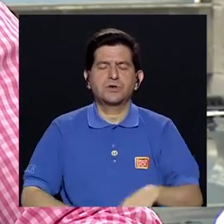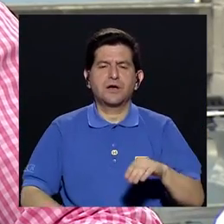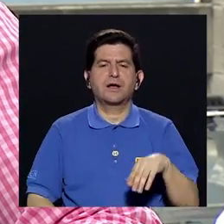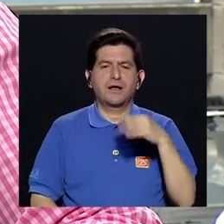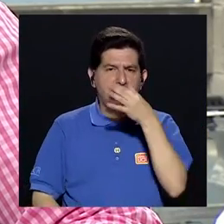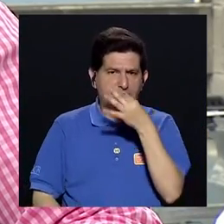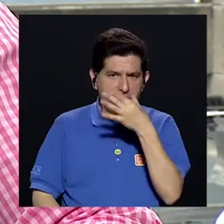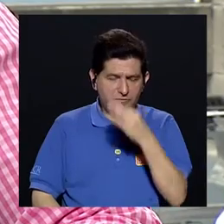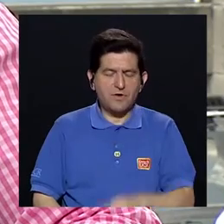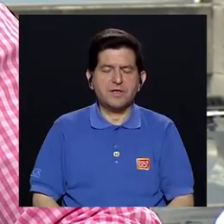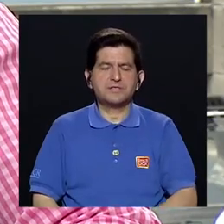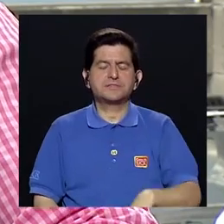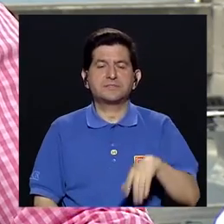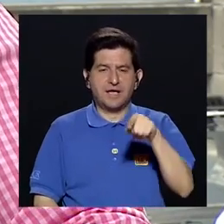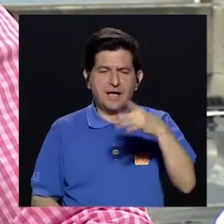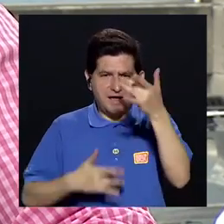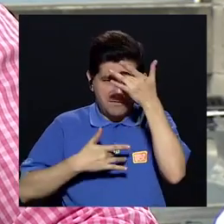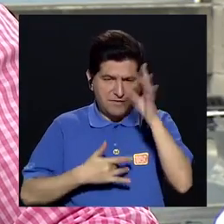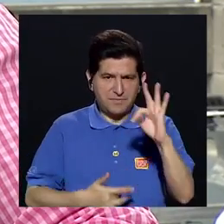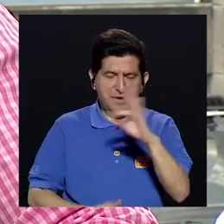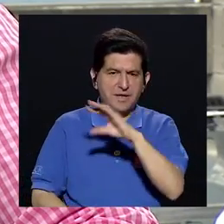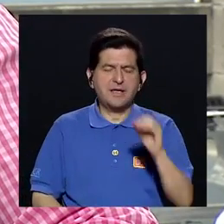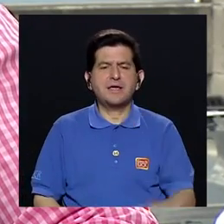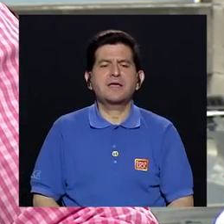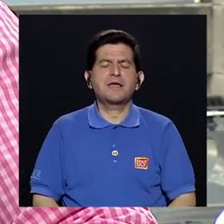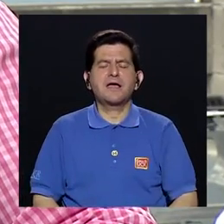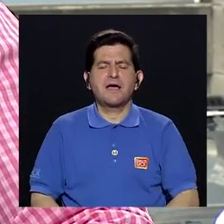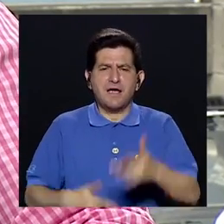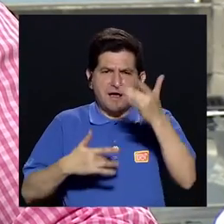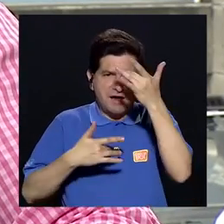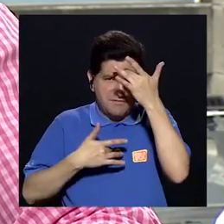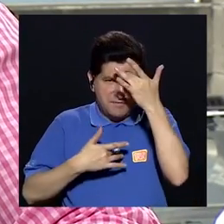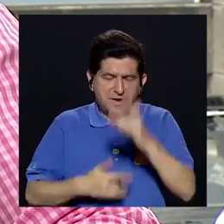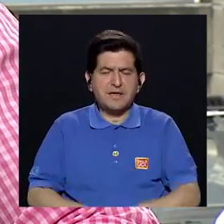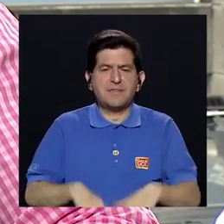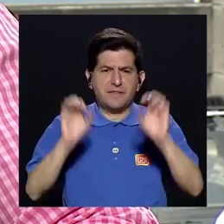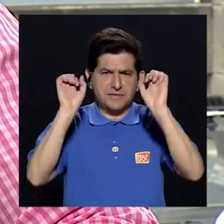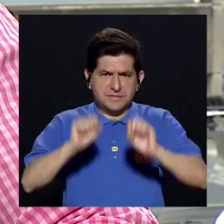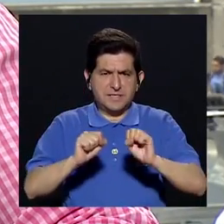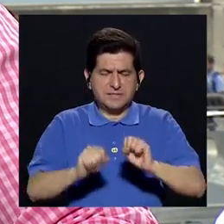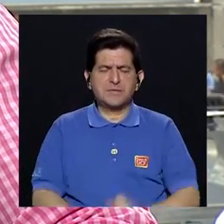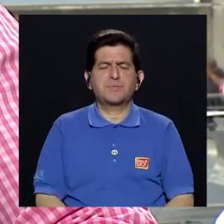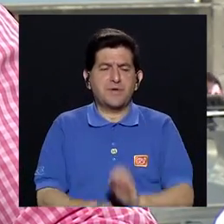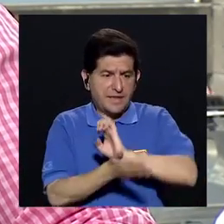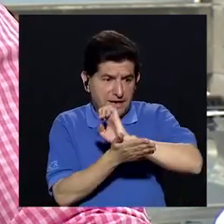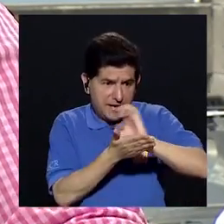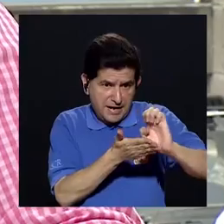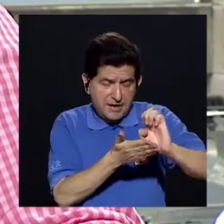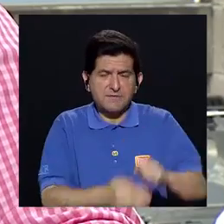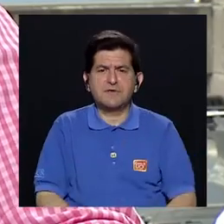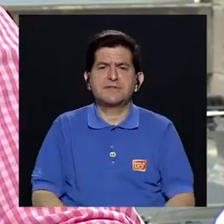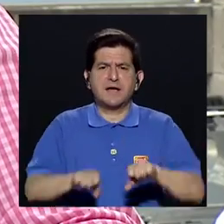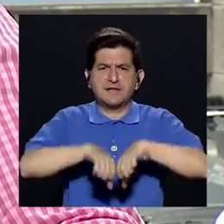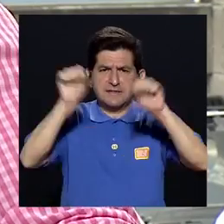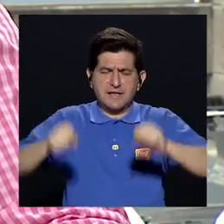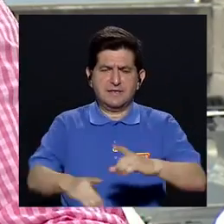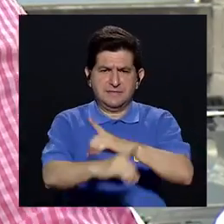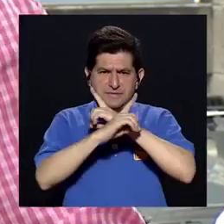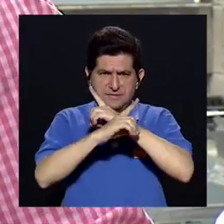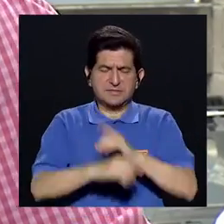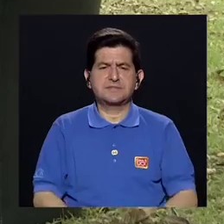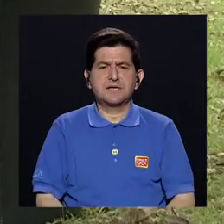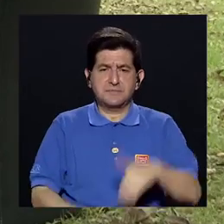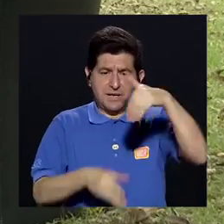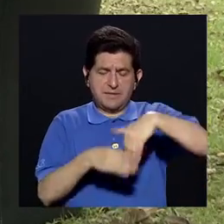Influencia, Tuberculosis e Inmunoprevenibles De la Dirección de Vigilancia de la Salud del Ministerio de